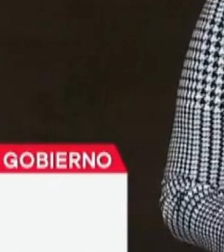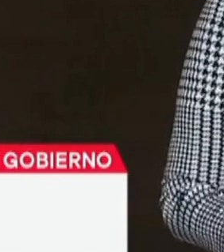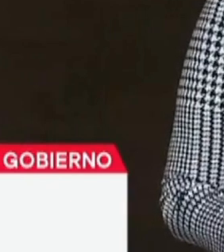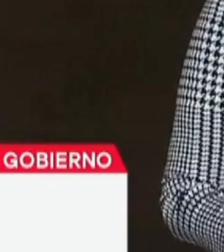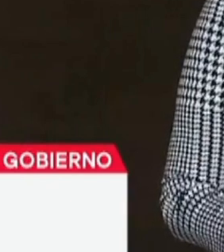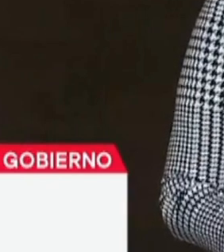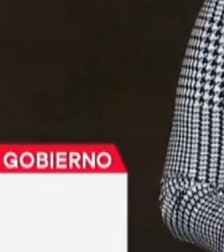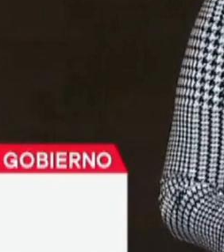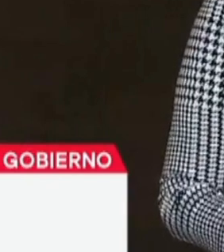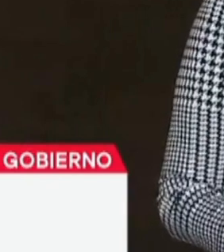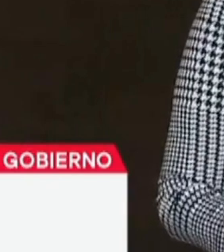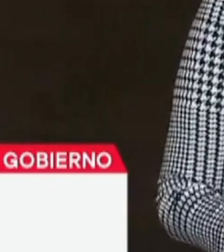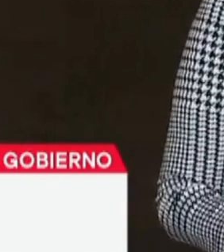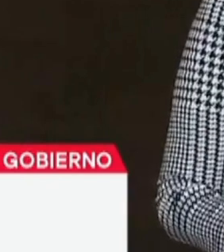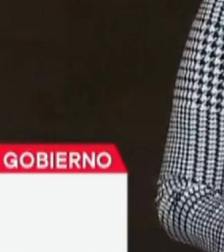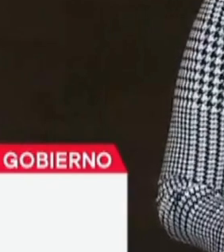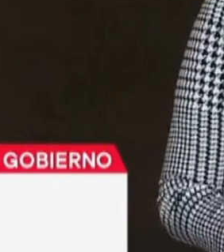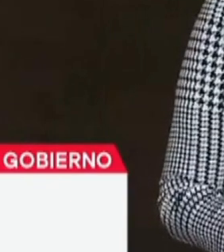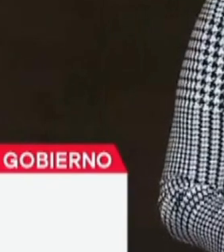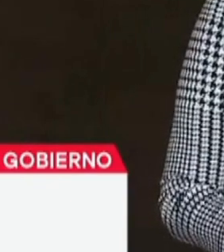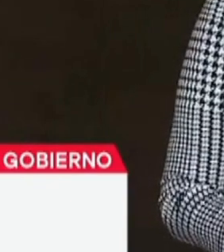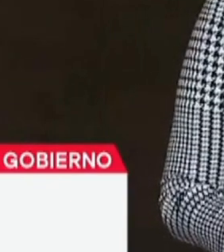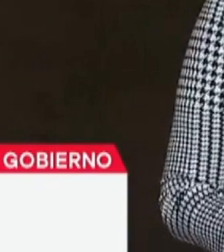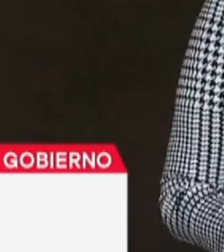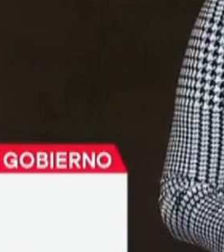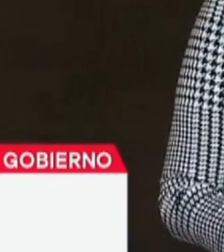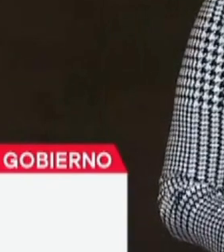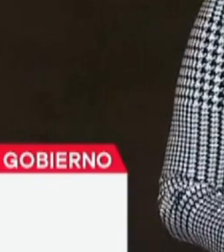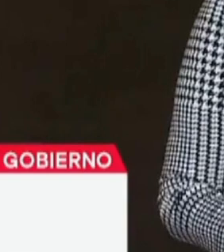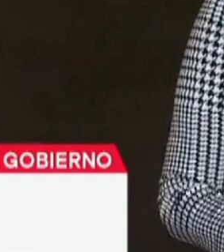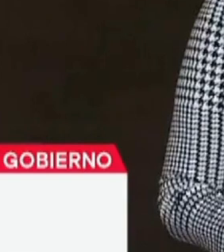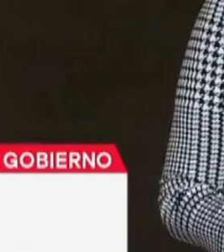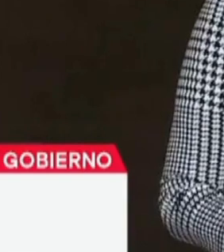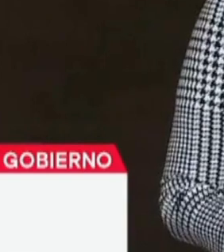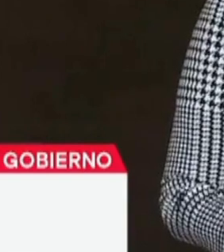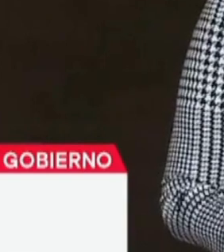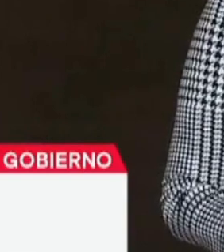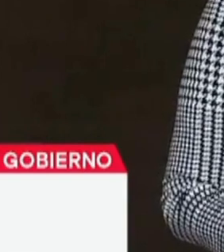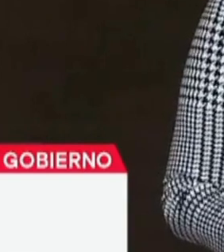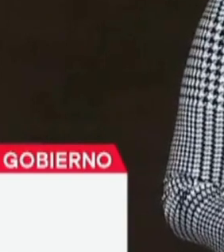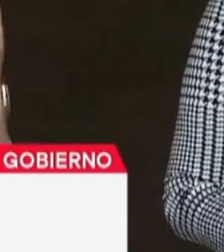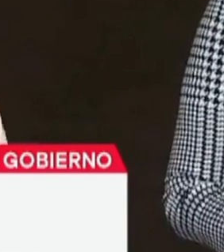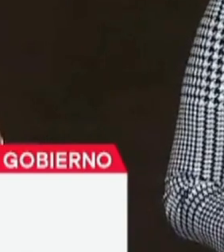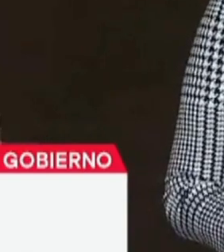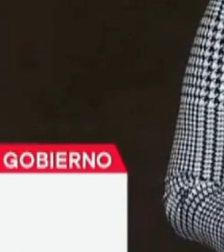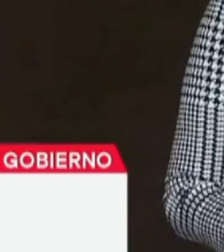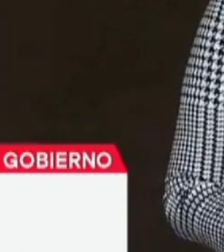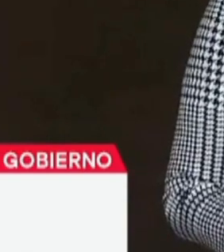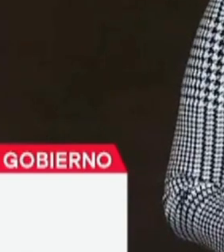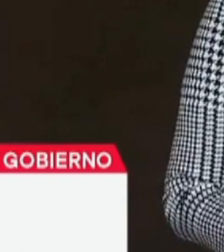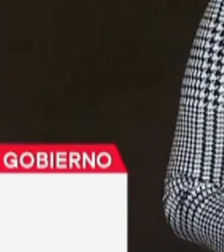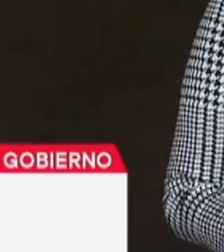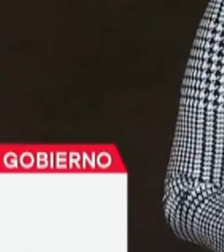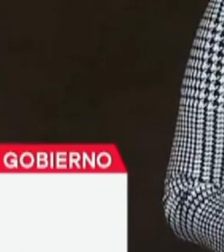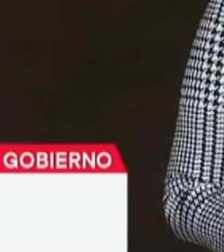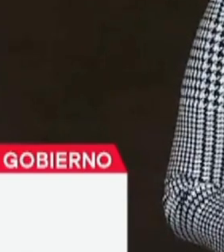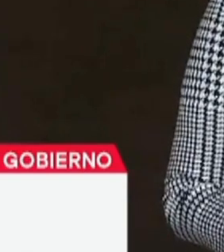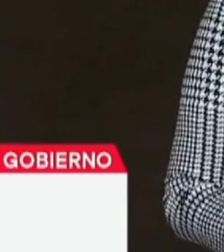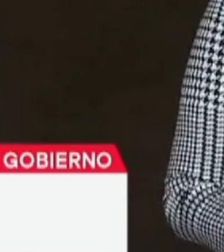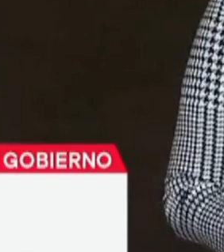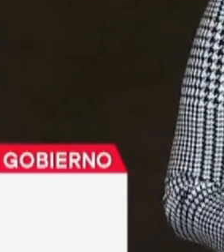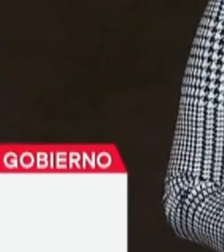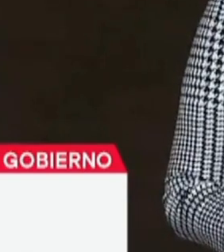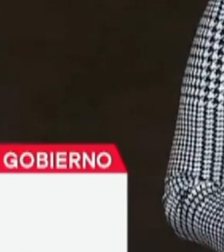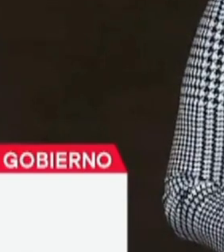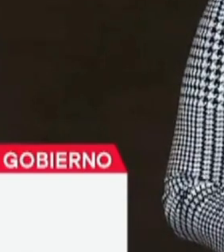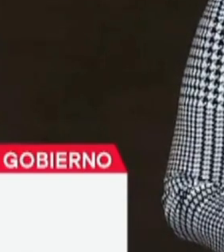política no puede cerrar el camino del desarrollo de nuestras hermanas y hermanos que comprenden en ese bloque de la Alianza